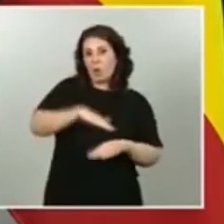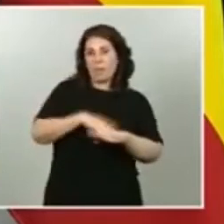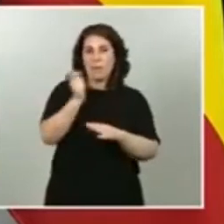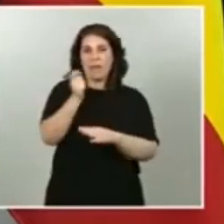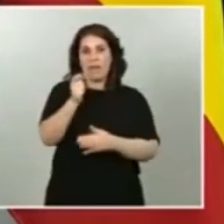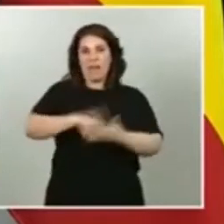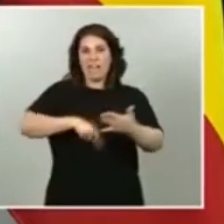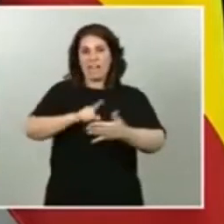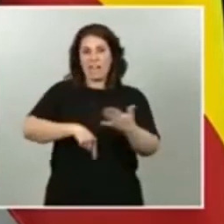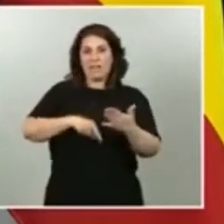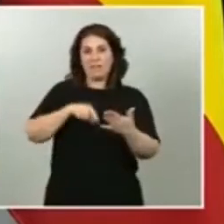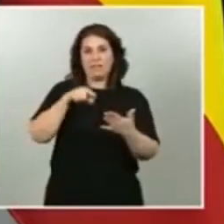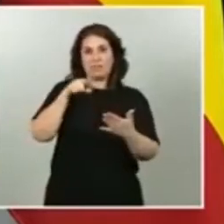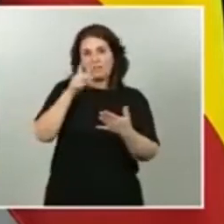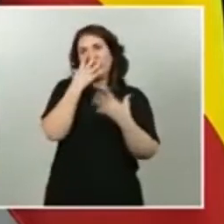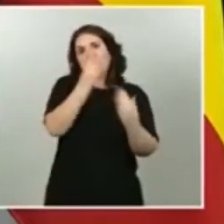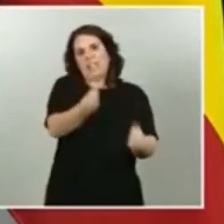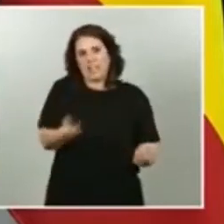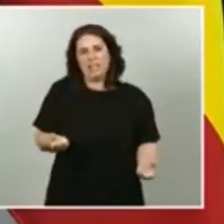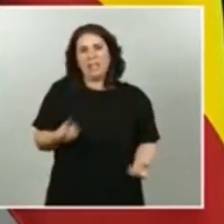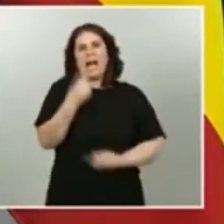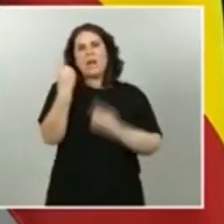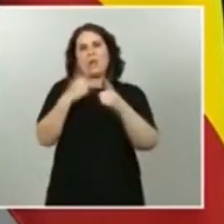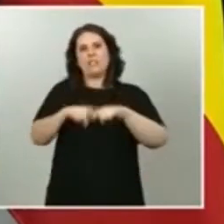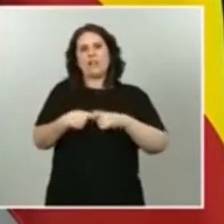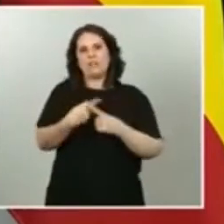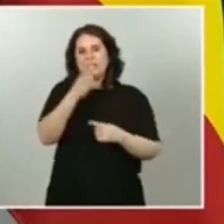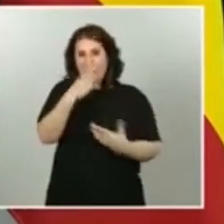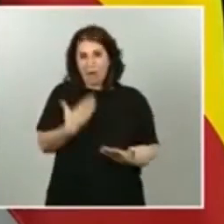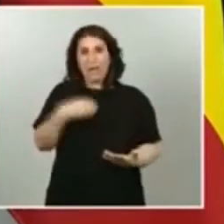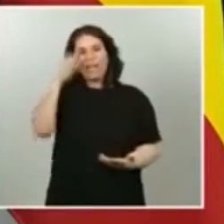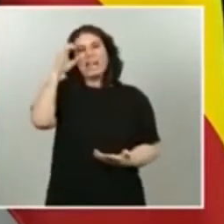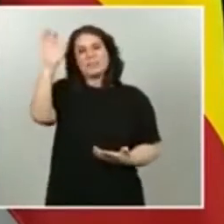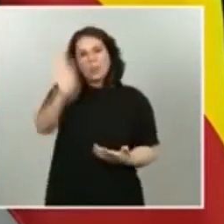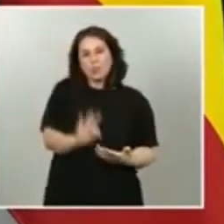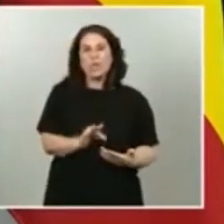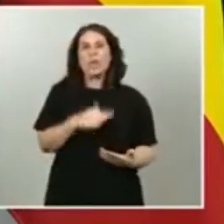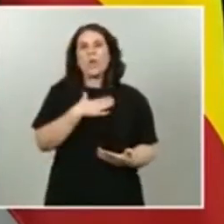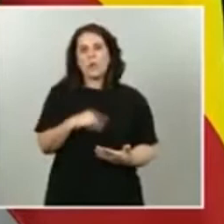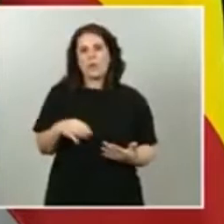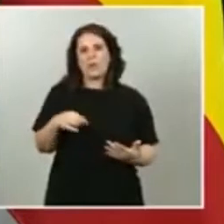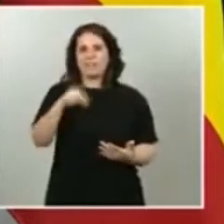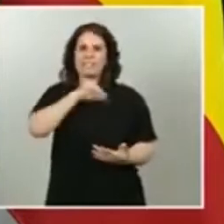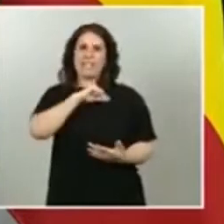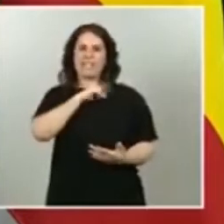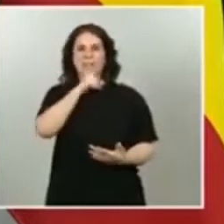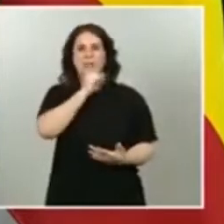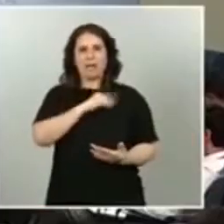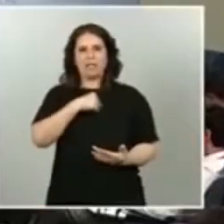entienda usted que a lo mejor hay algunas familias que nos están escuchando que le puede ofender, se lo digo con todo el respeto.